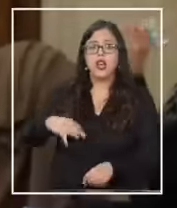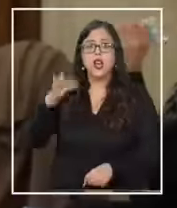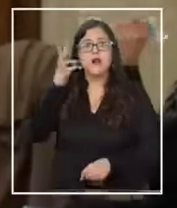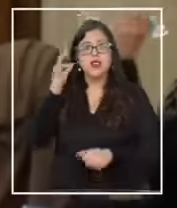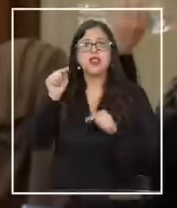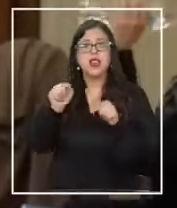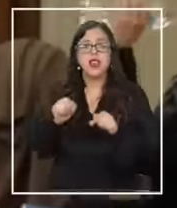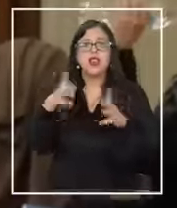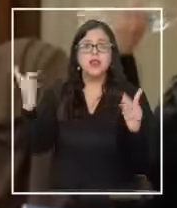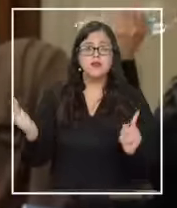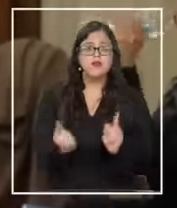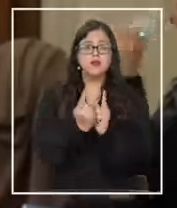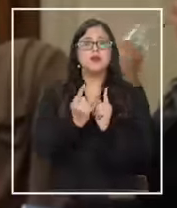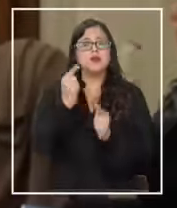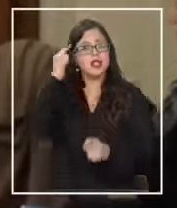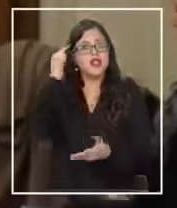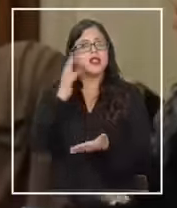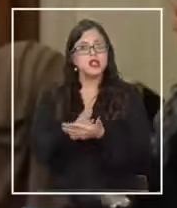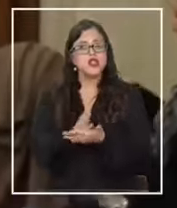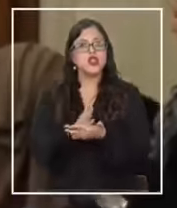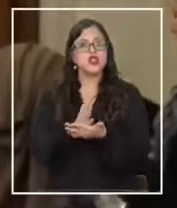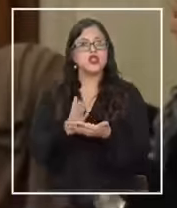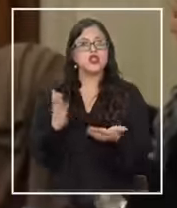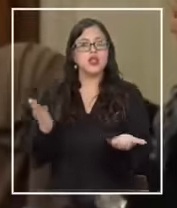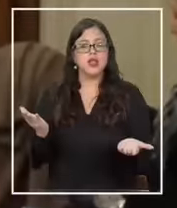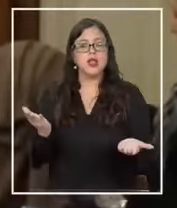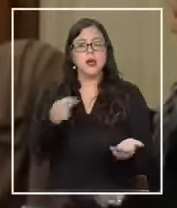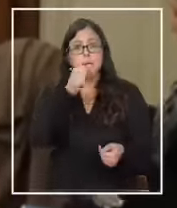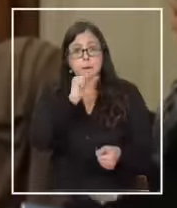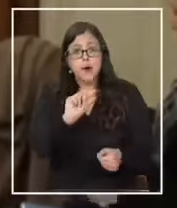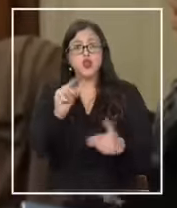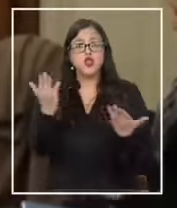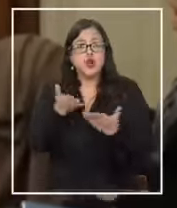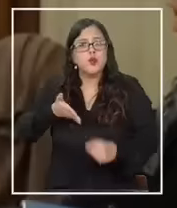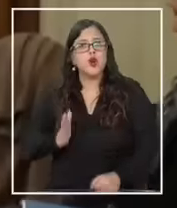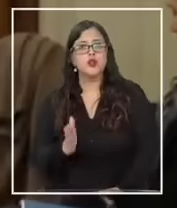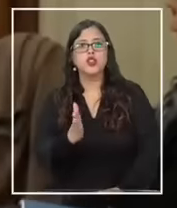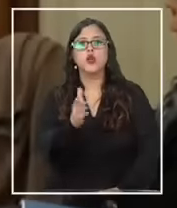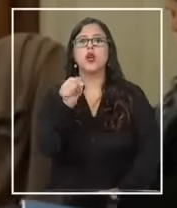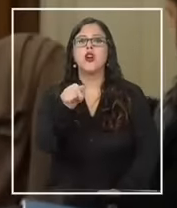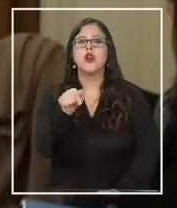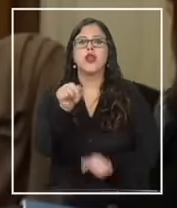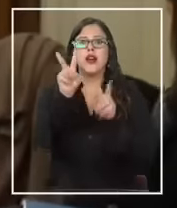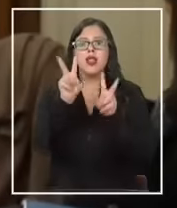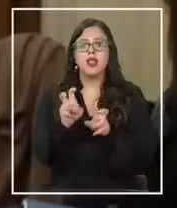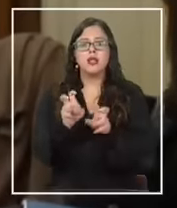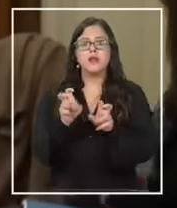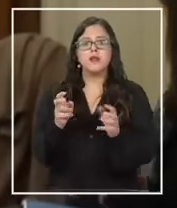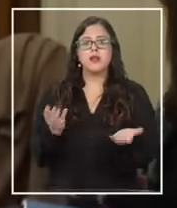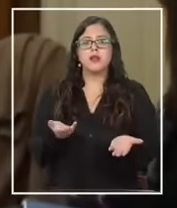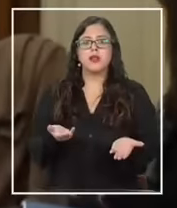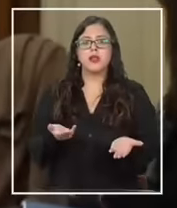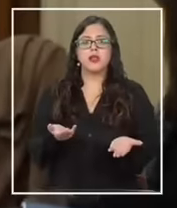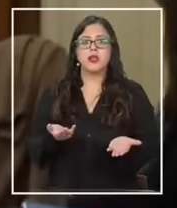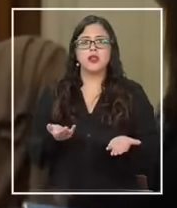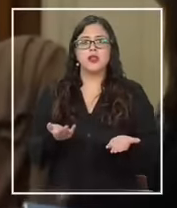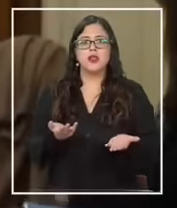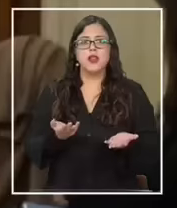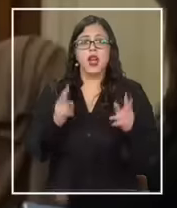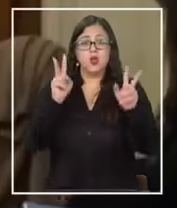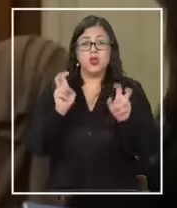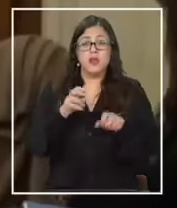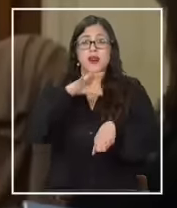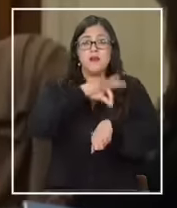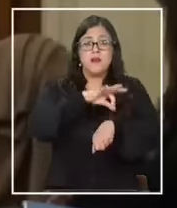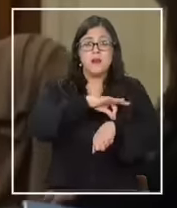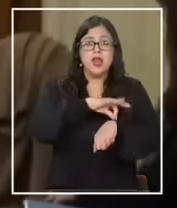a poder encontrarnos y tomar una determinación respecto de cómo continuar con esto que entiendo es un operativo médico